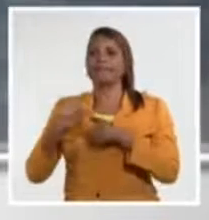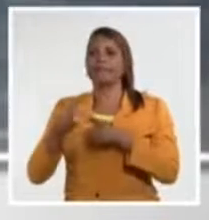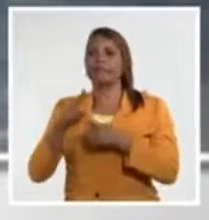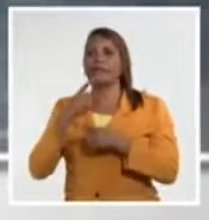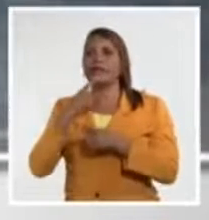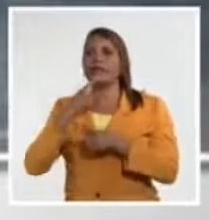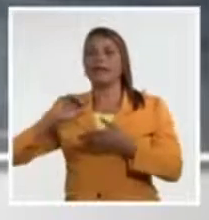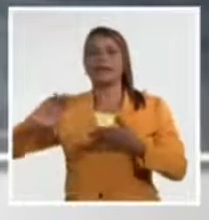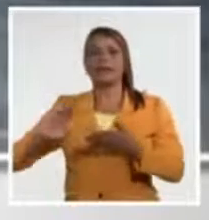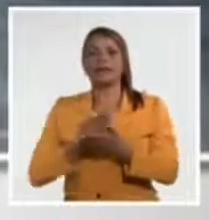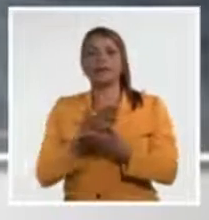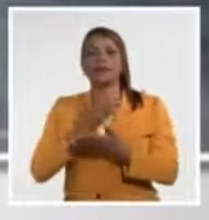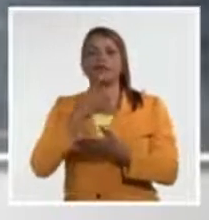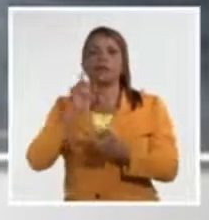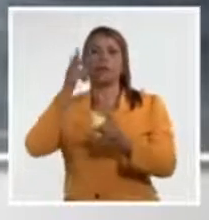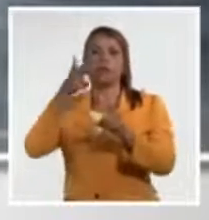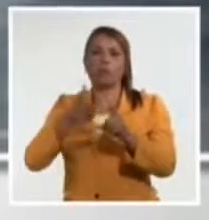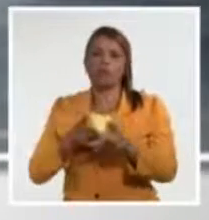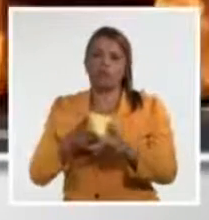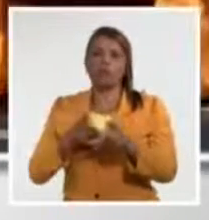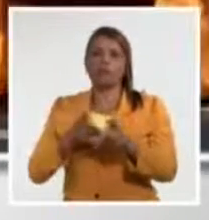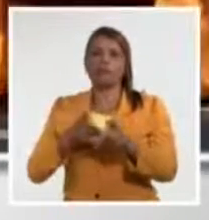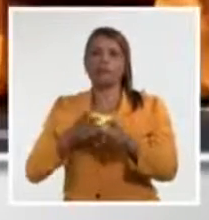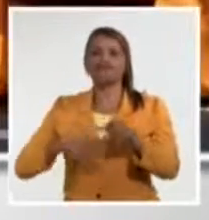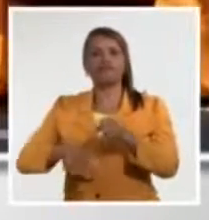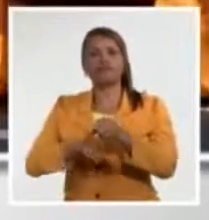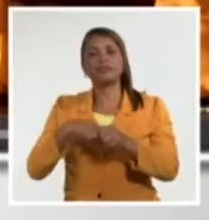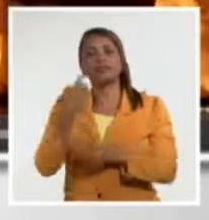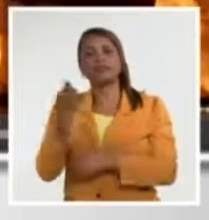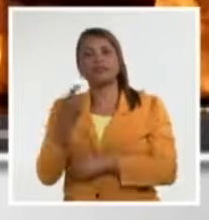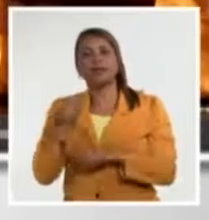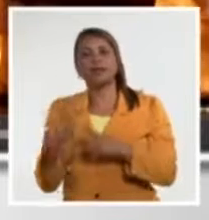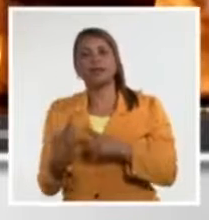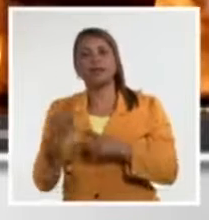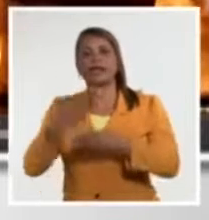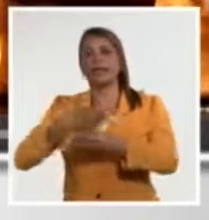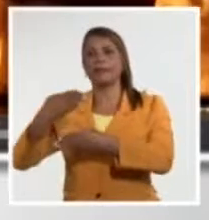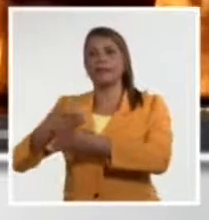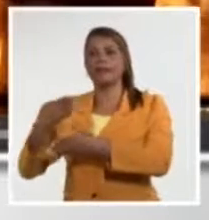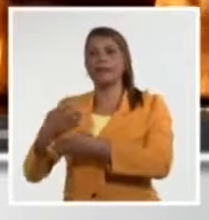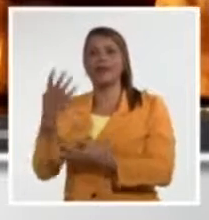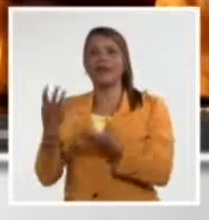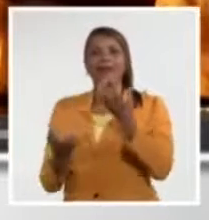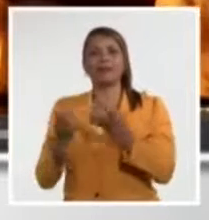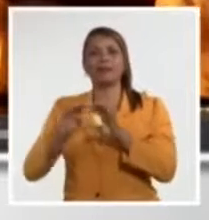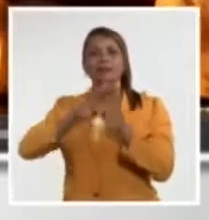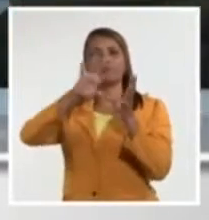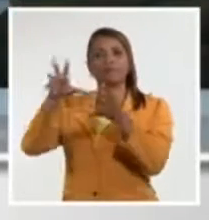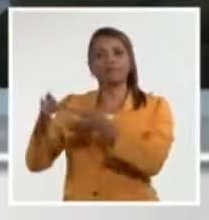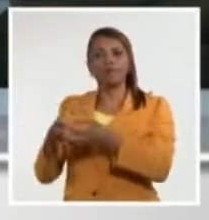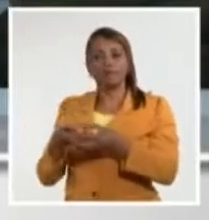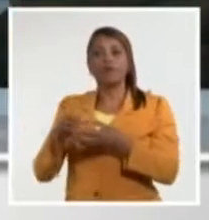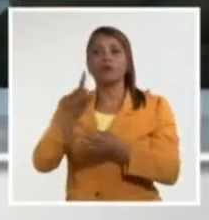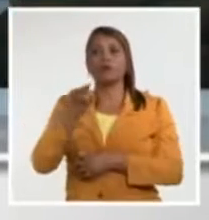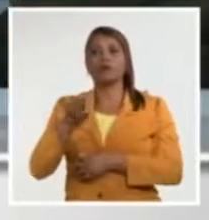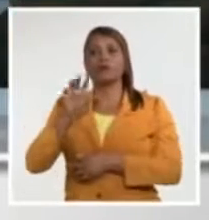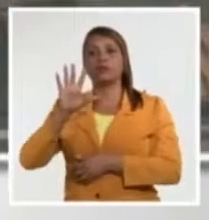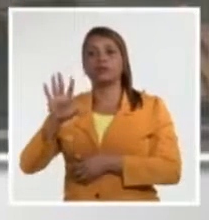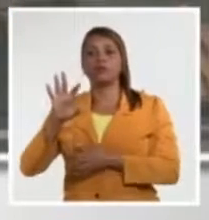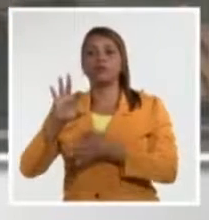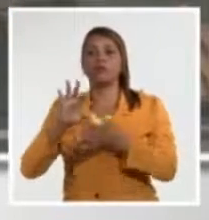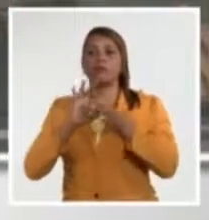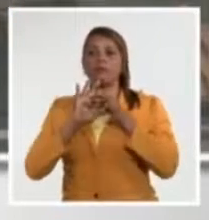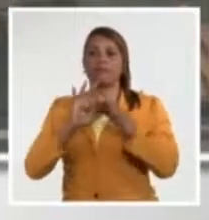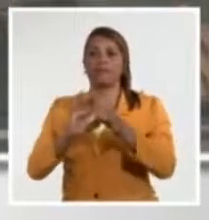frente a la eliminación de los combustibles fósiles y la necesidad de limitar el calentamiento global a 1.5 grados centígrados.